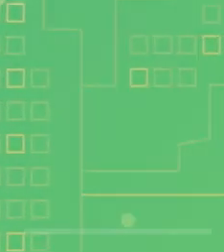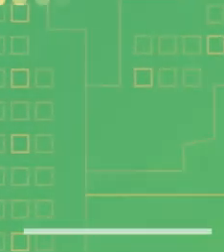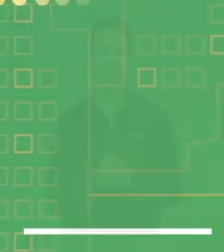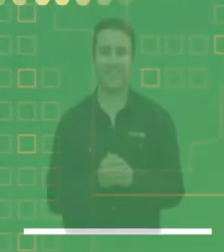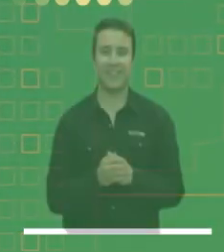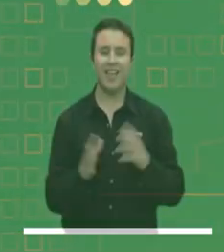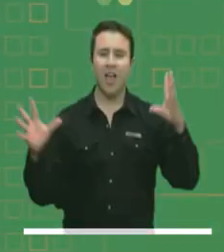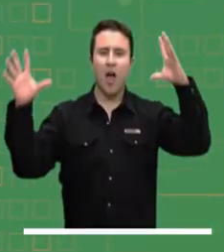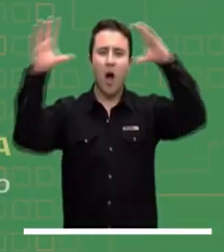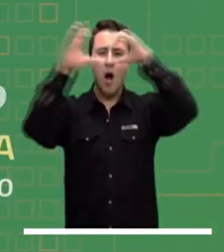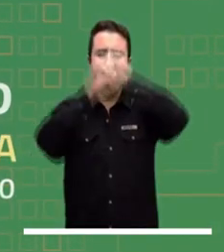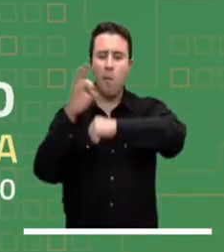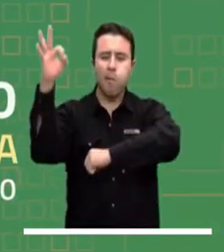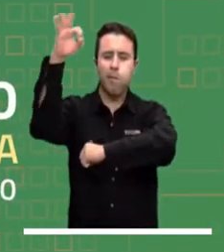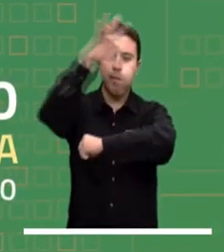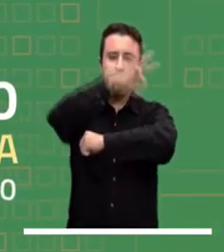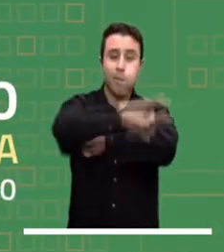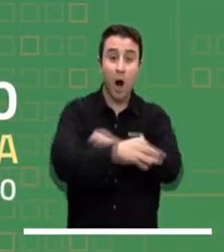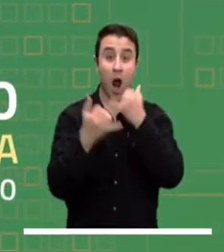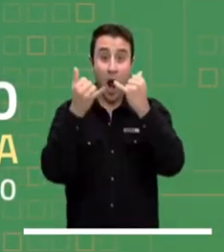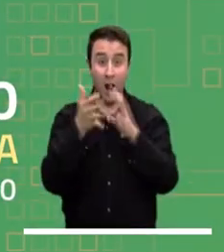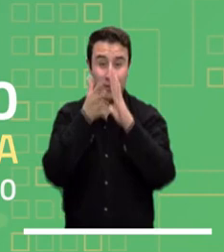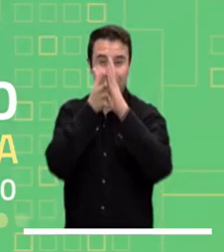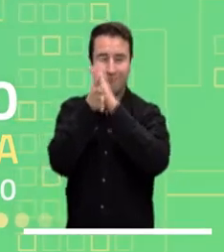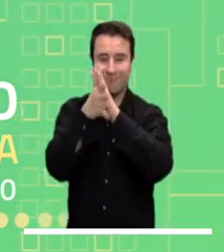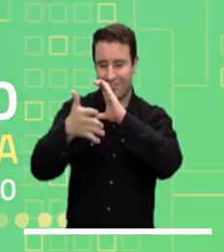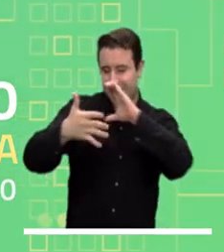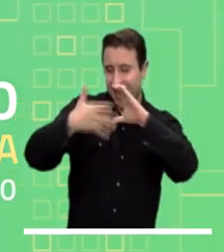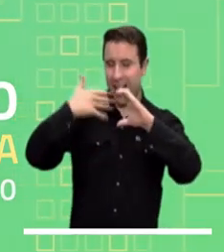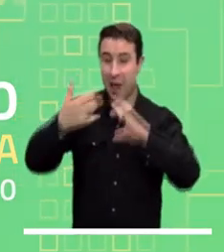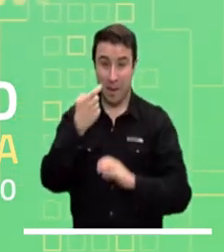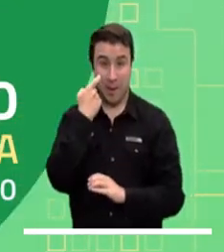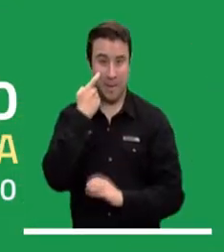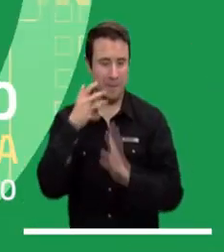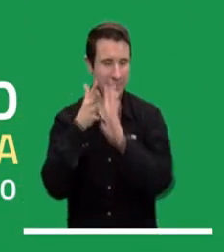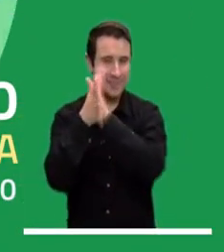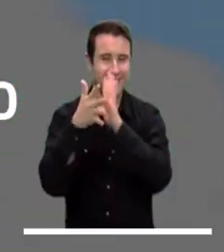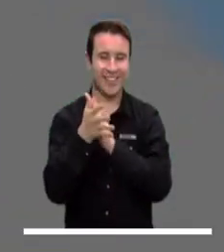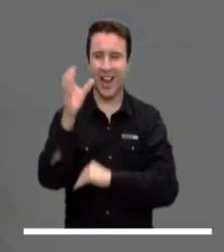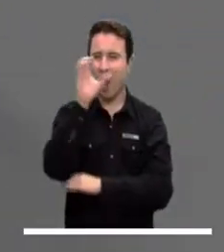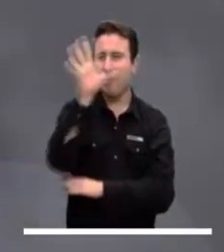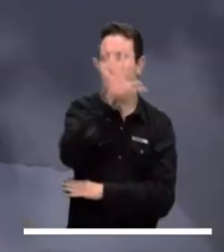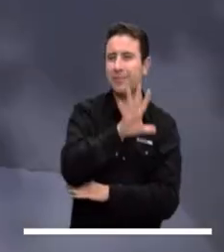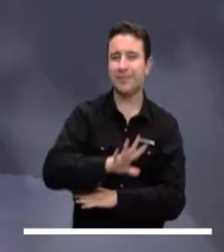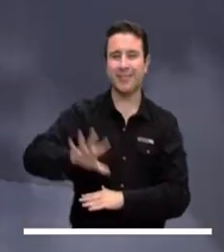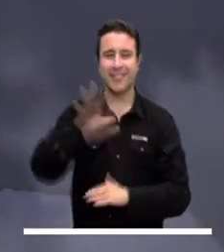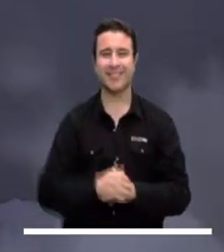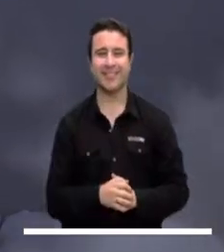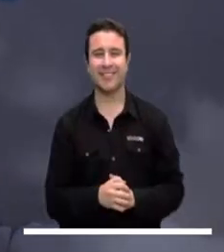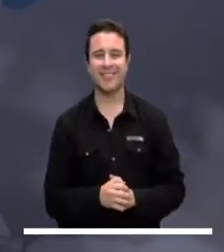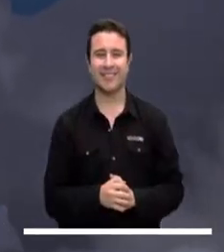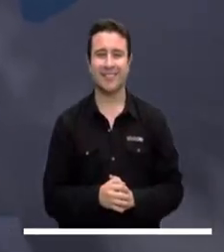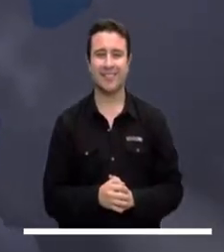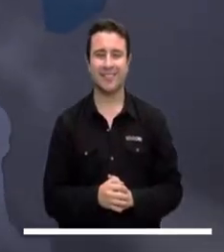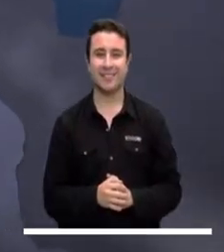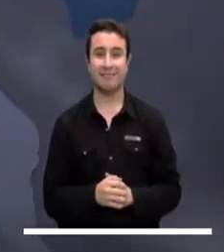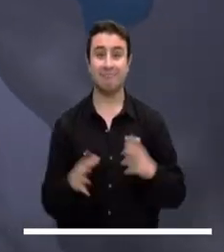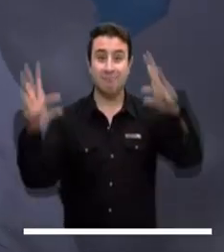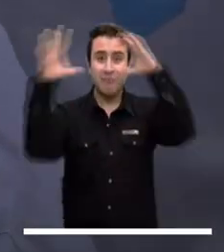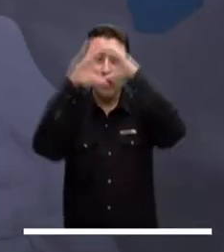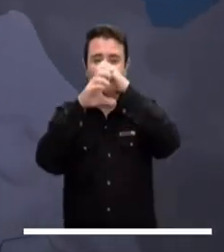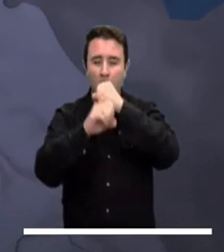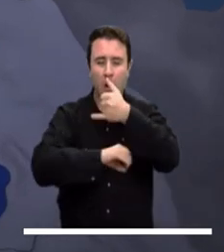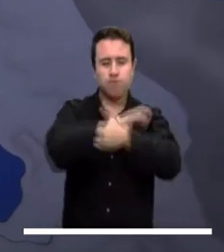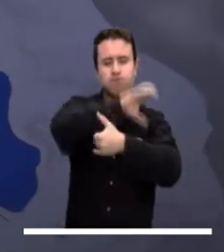Llega la noche y aquí estamos para presentarles la última actualización del pronóstico del tiempo en el país. La noche carideña